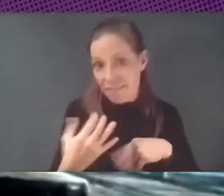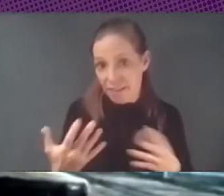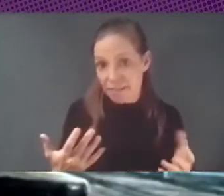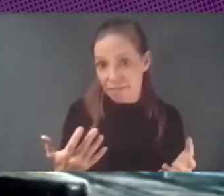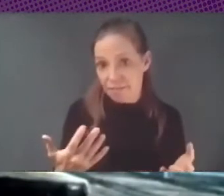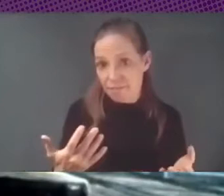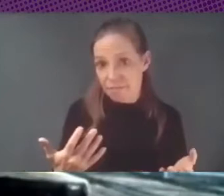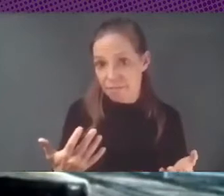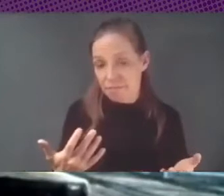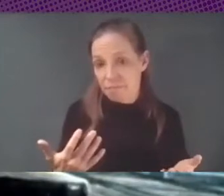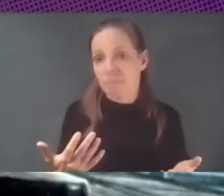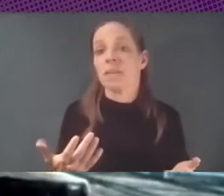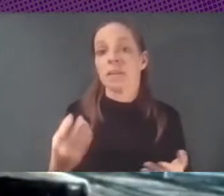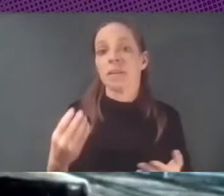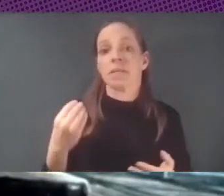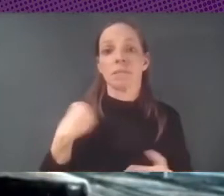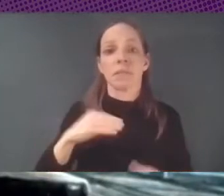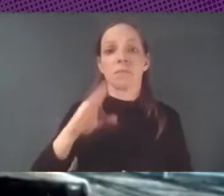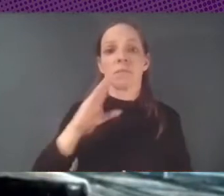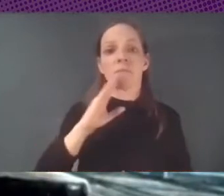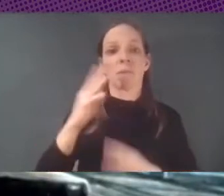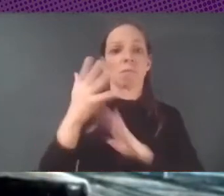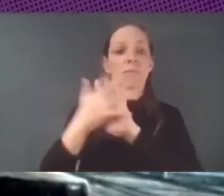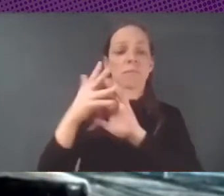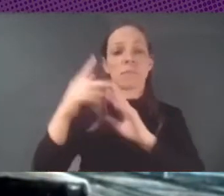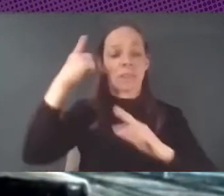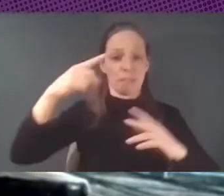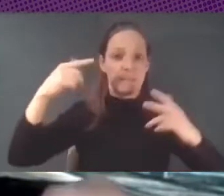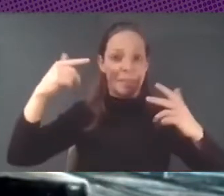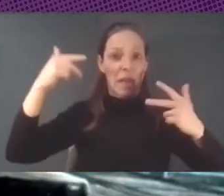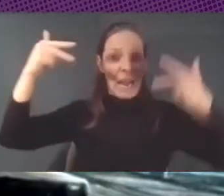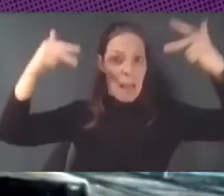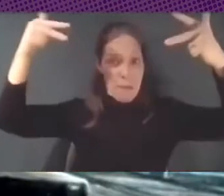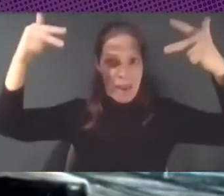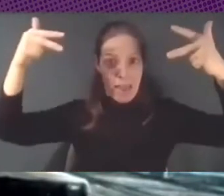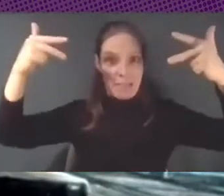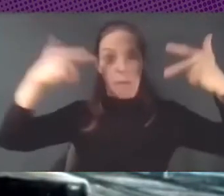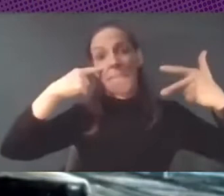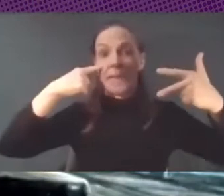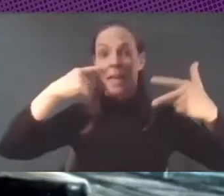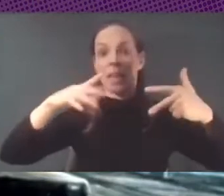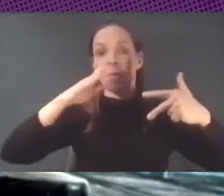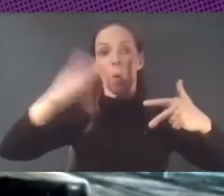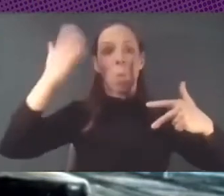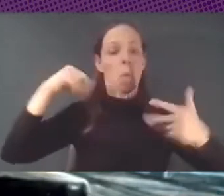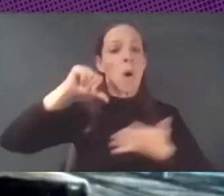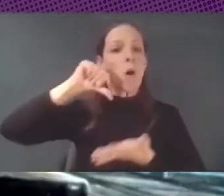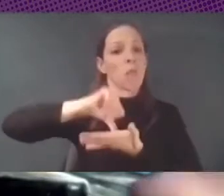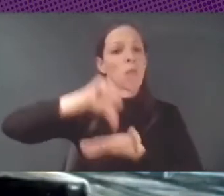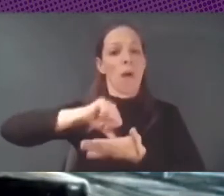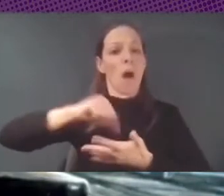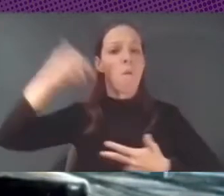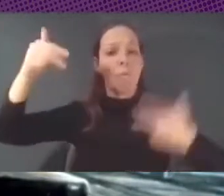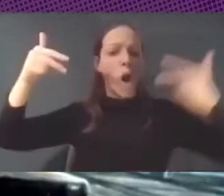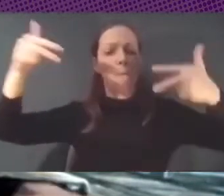con la que nos contaban la vigilancia de las cámaras cuando las ciudades fueron inundadas de cámaras y era como no porque es que